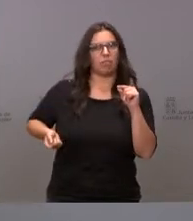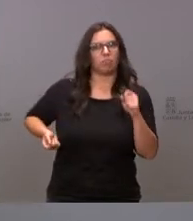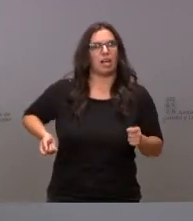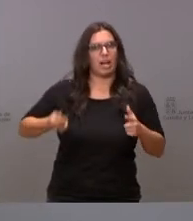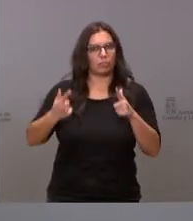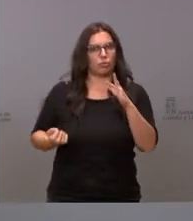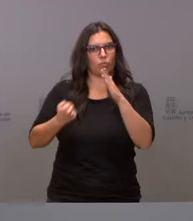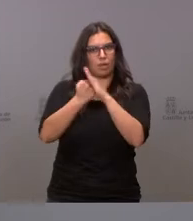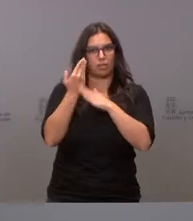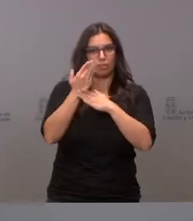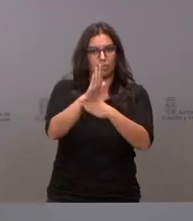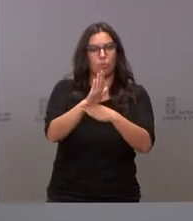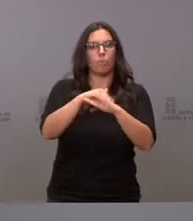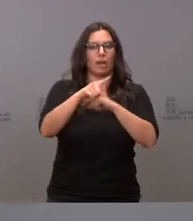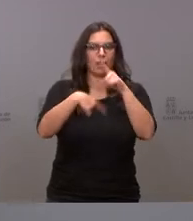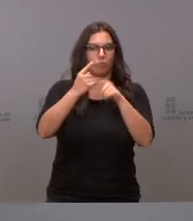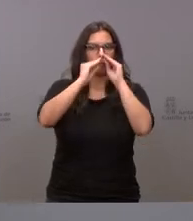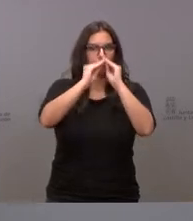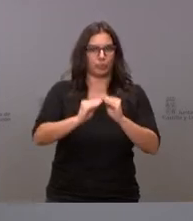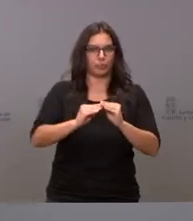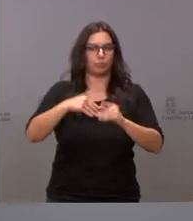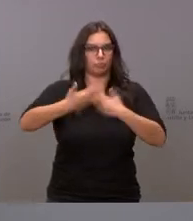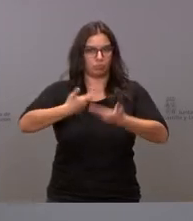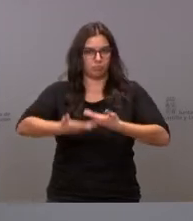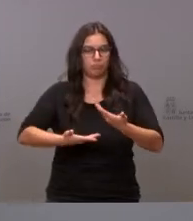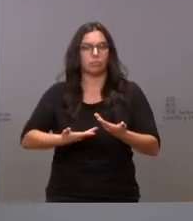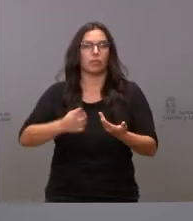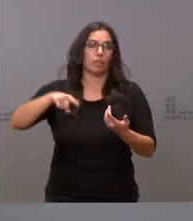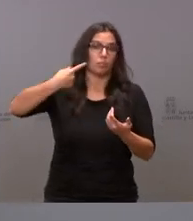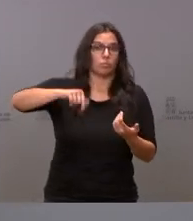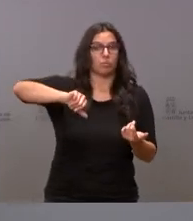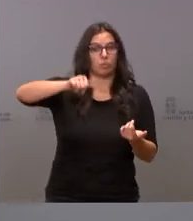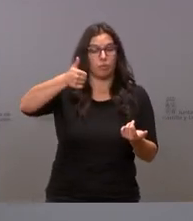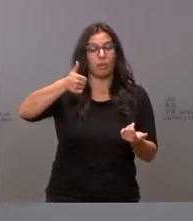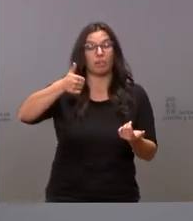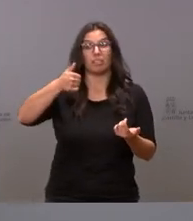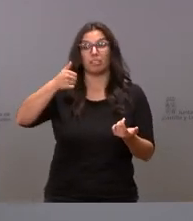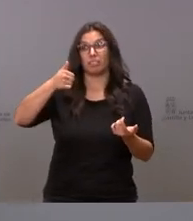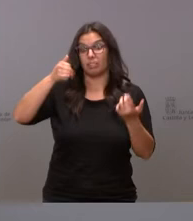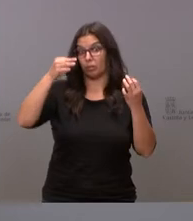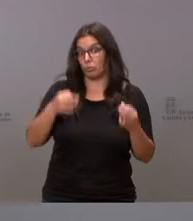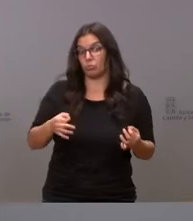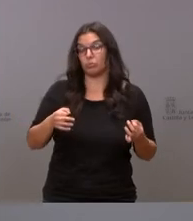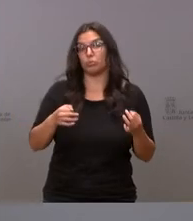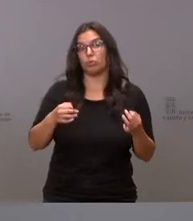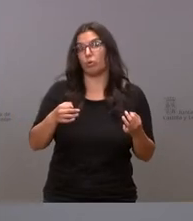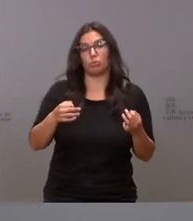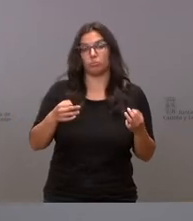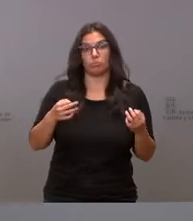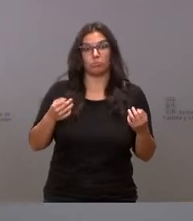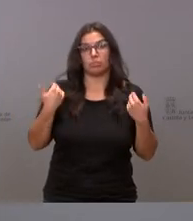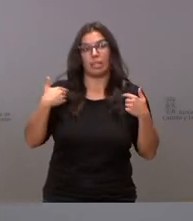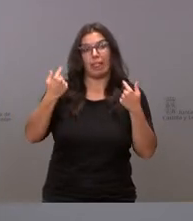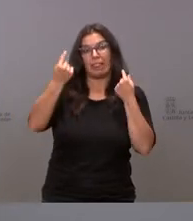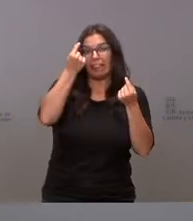elaboración y a su aprobación y a partir de ese momento lógicamente pues ya los flecos